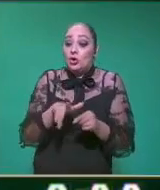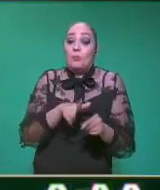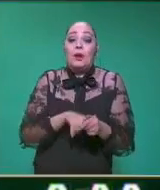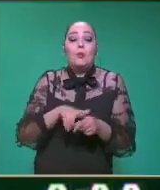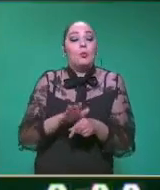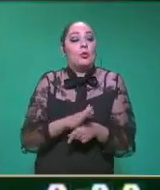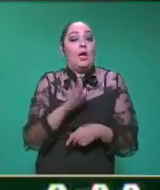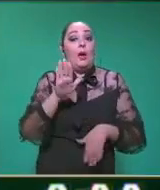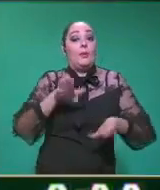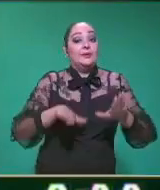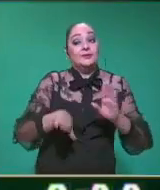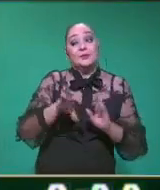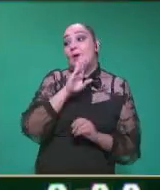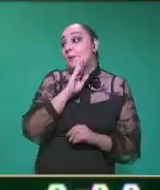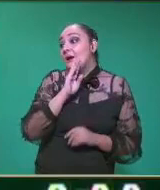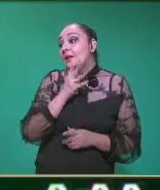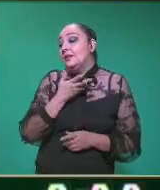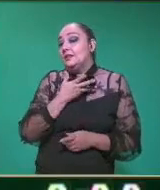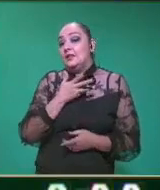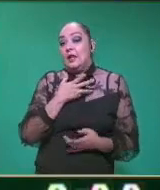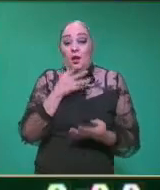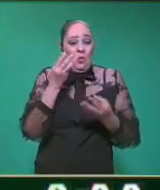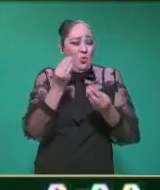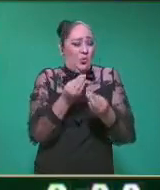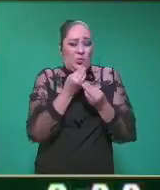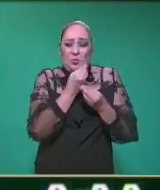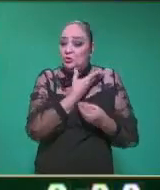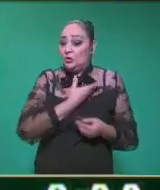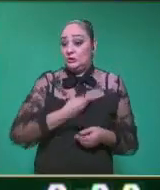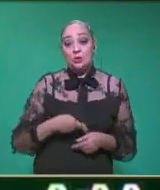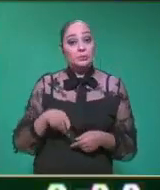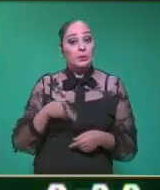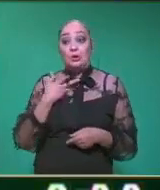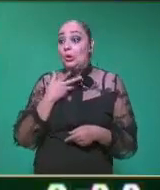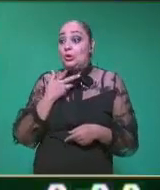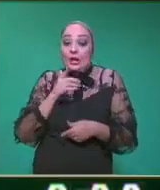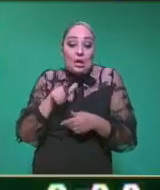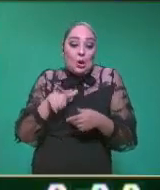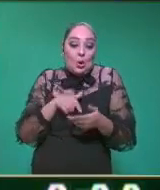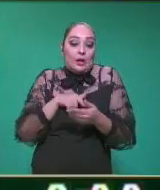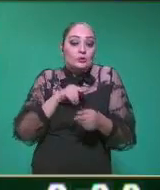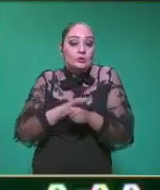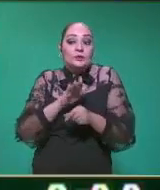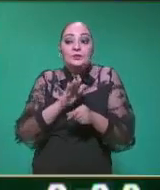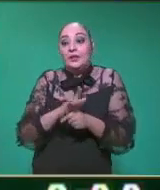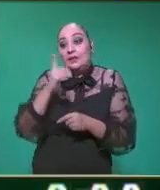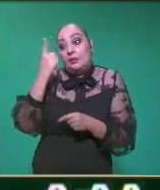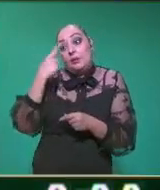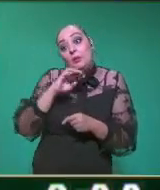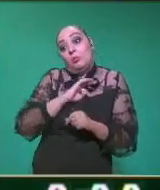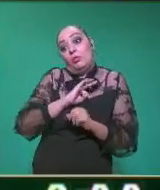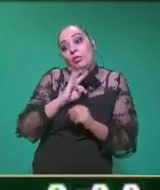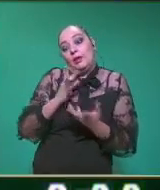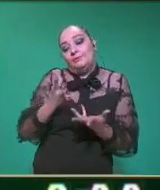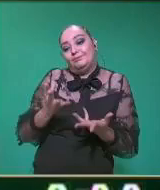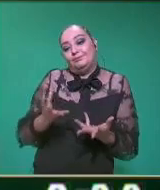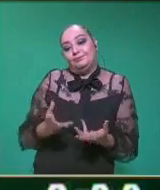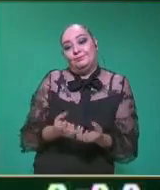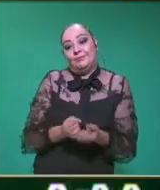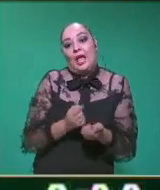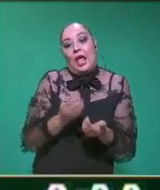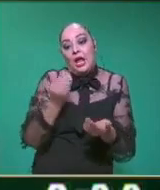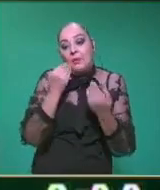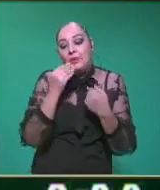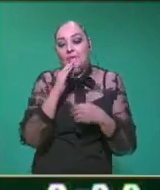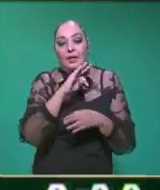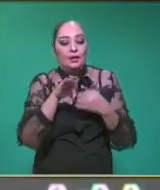las mamás, pues cuando ya no alcanzan a amamantar a uno, pues simplemente pues lo dejan y es su proceso de selección. ¿Podemos decir que